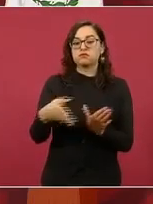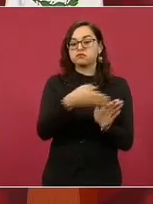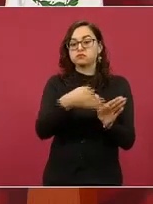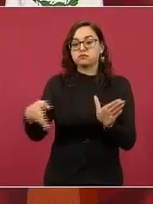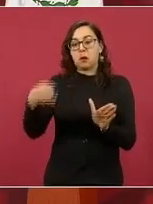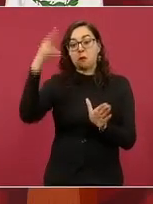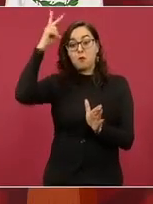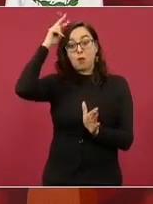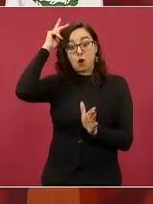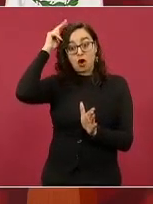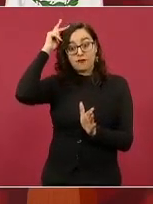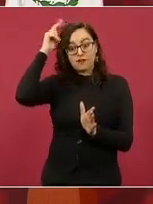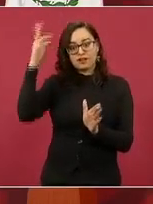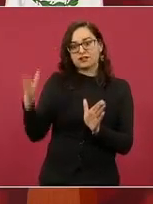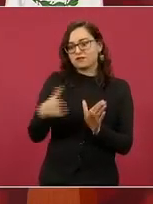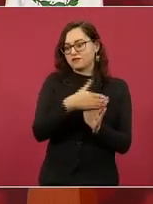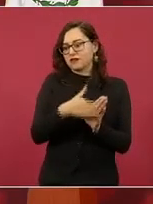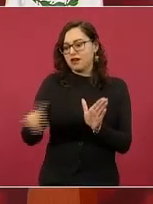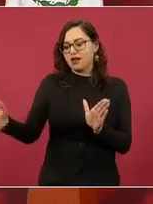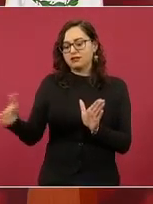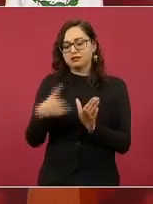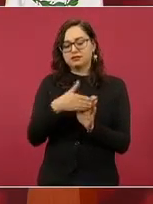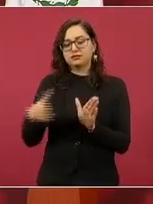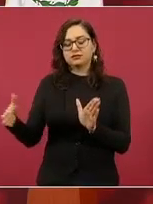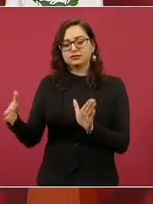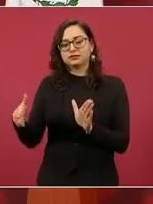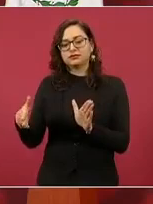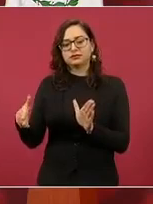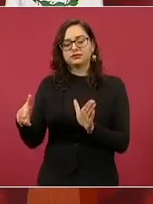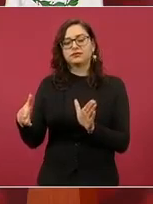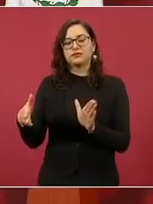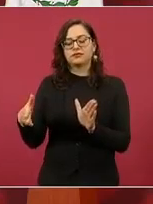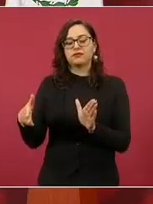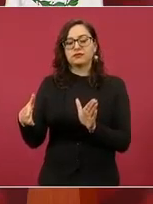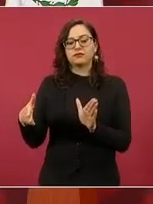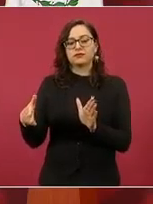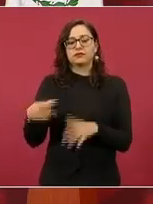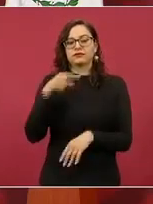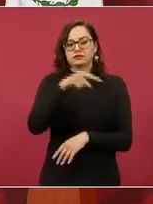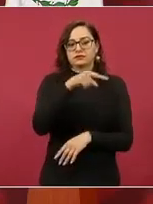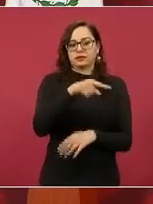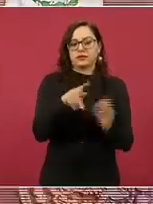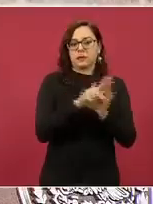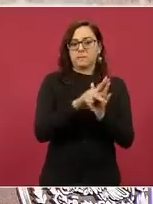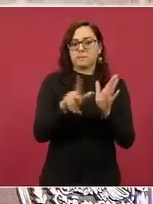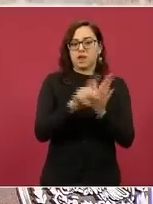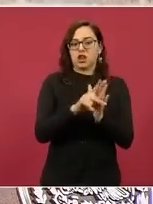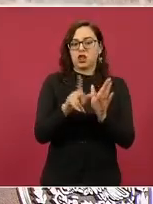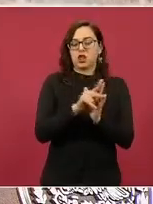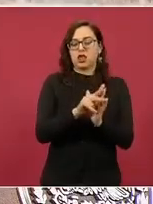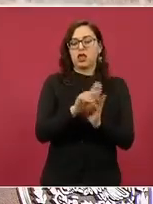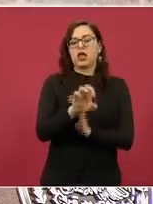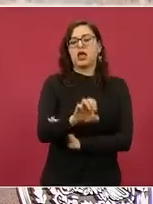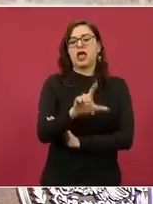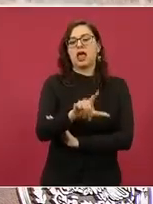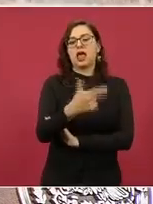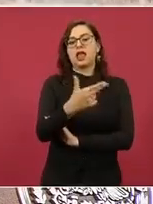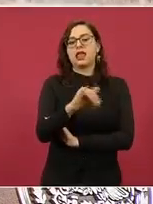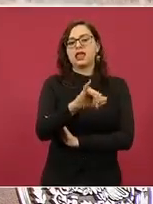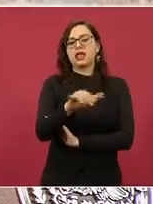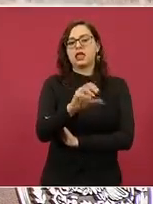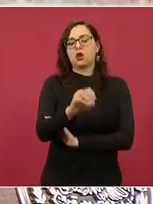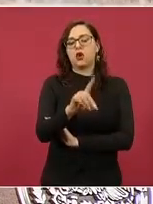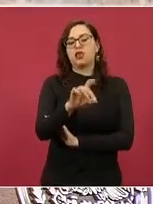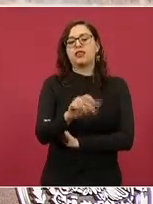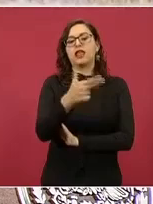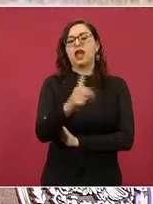con el periódico El Hijo del Aguizote. Se